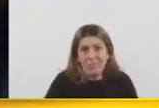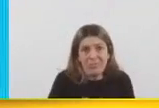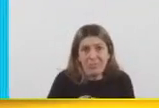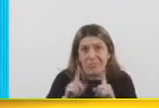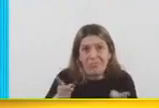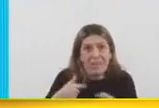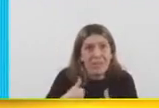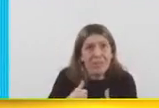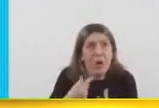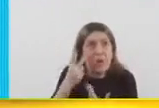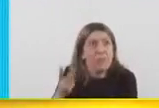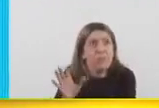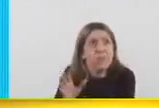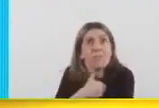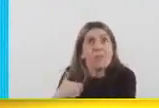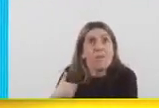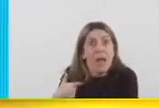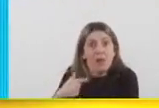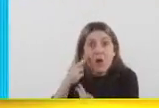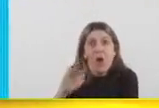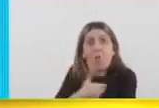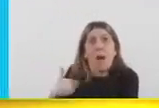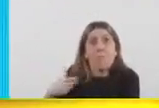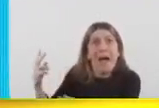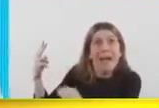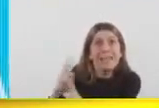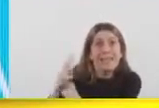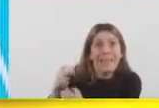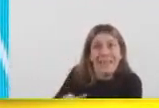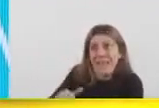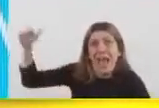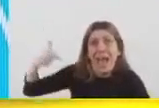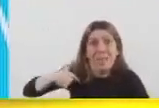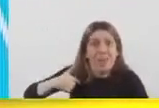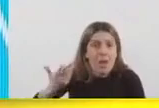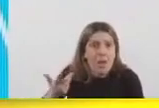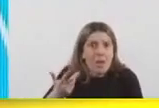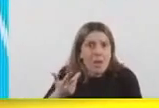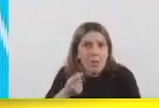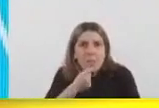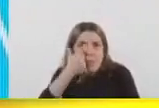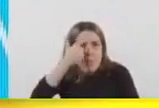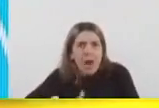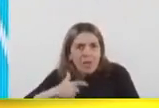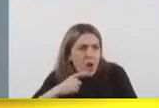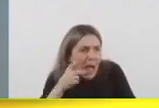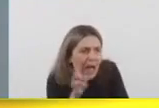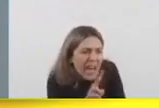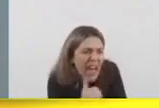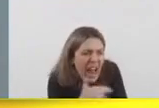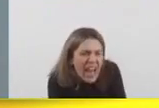en criarme. Criar un hijo es algo hermoso, no tiene valor, no tiene precio,